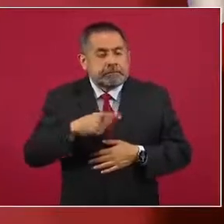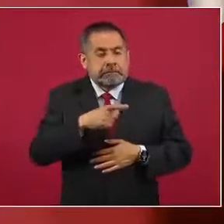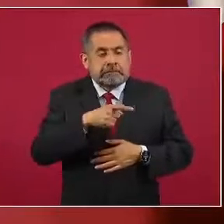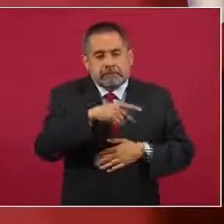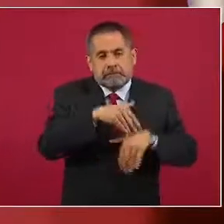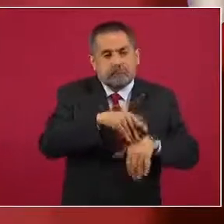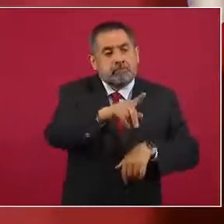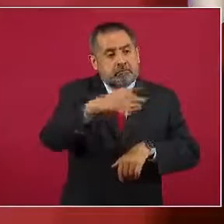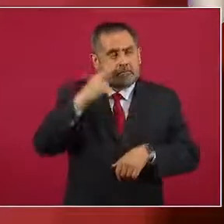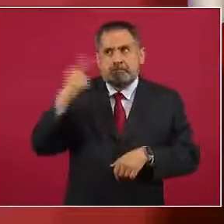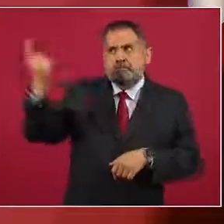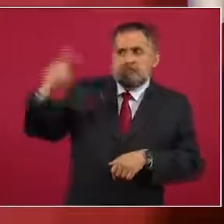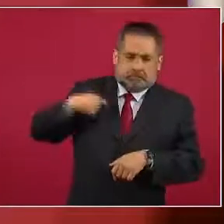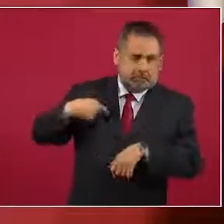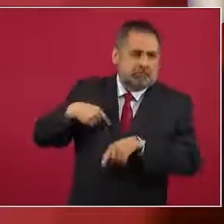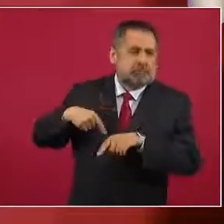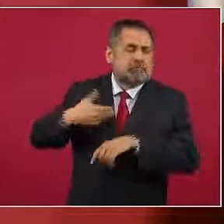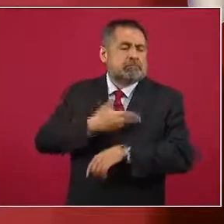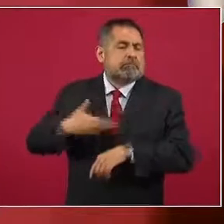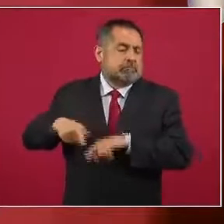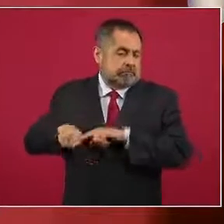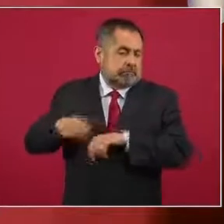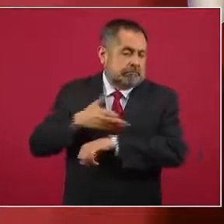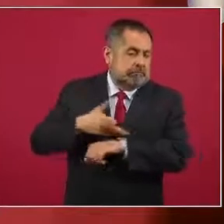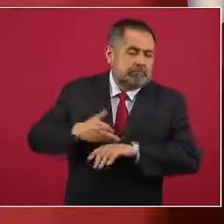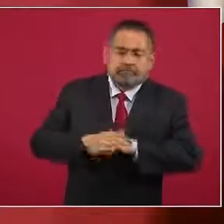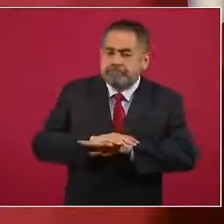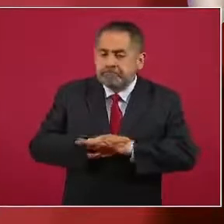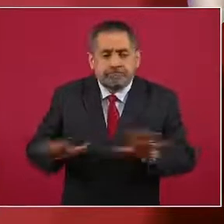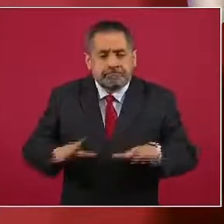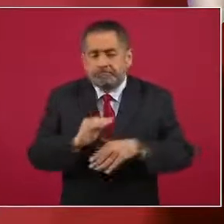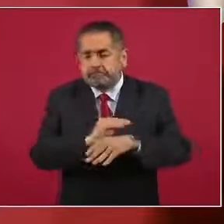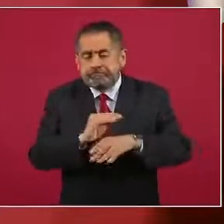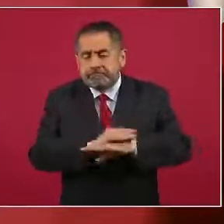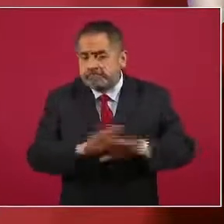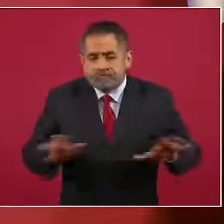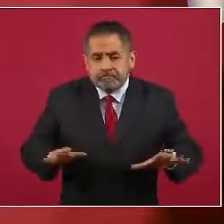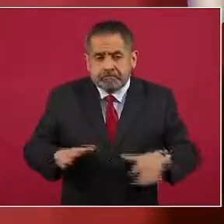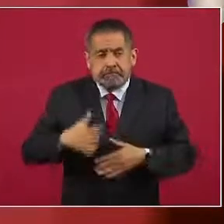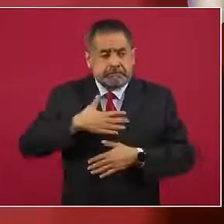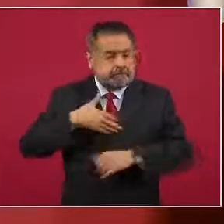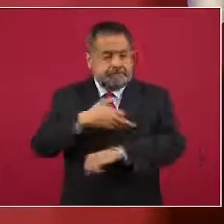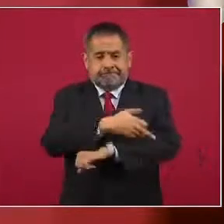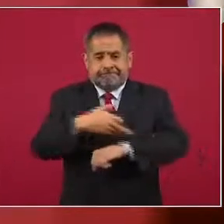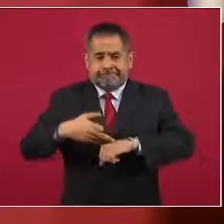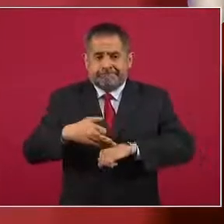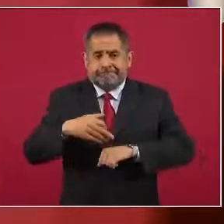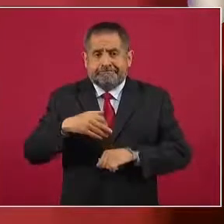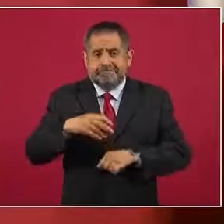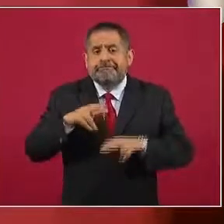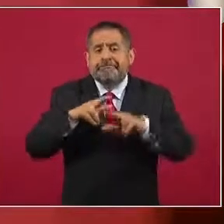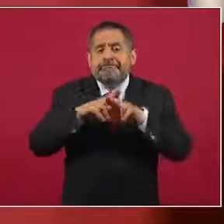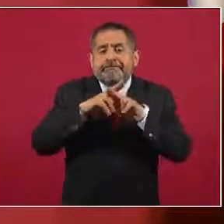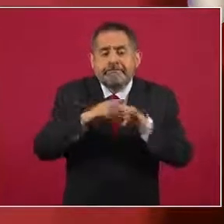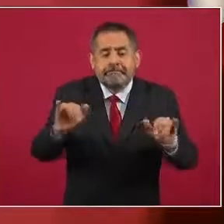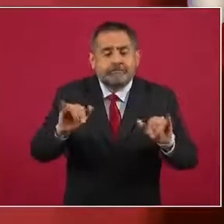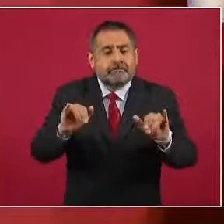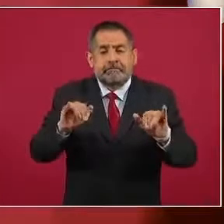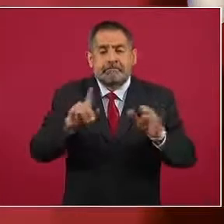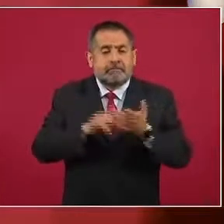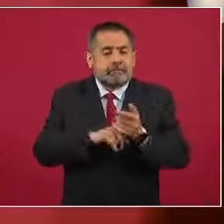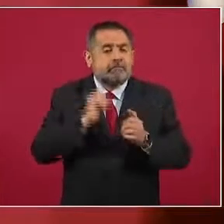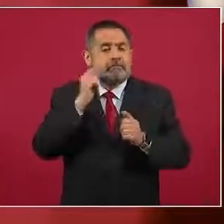propuestas indecorosas de nadie y en el caso de mis familiares, ni siquiera de